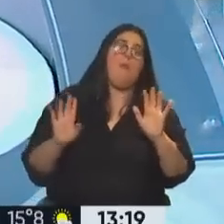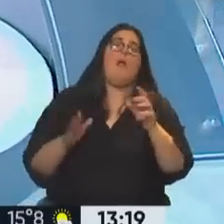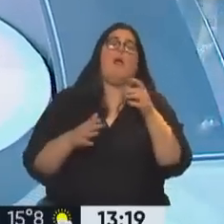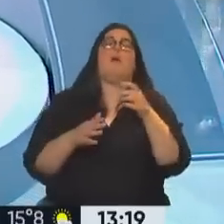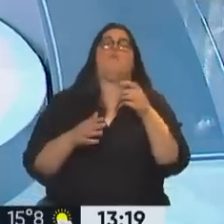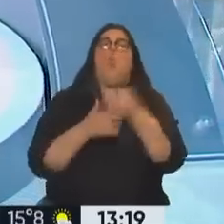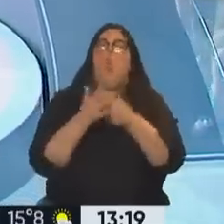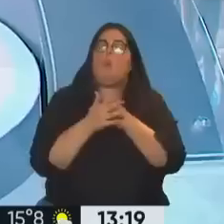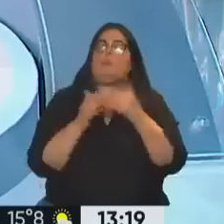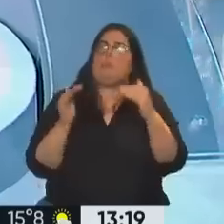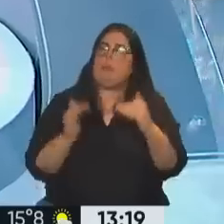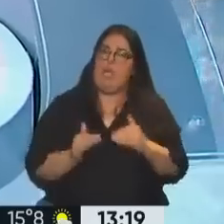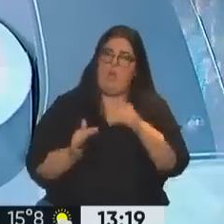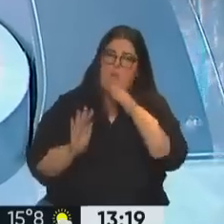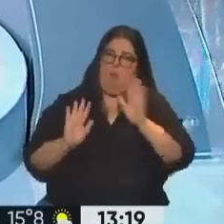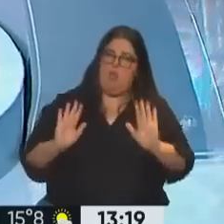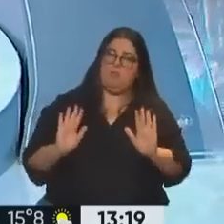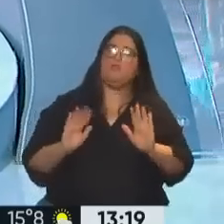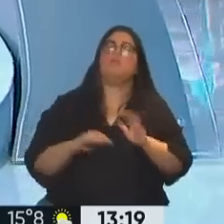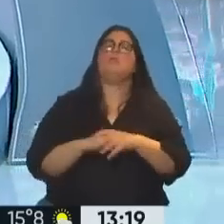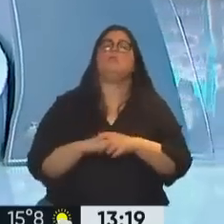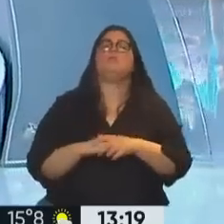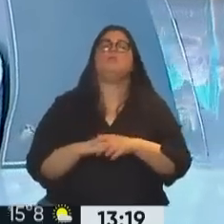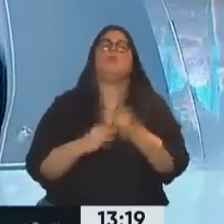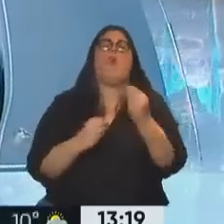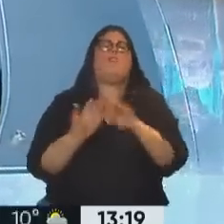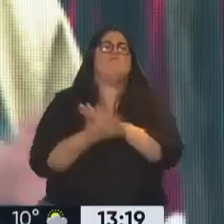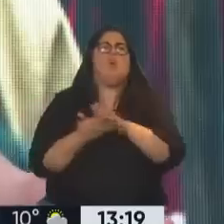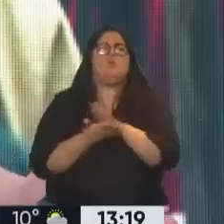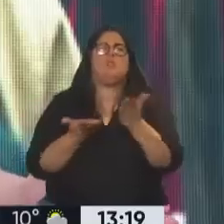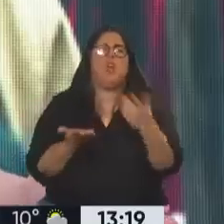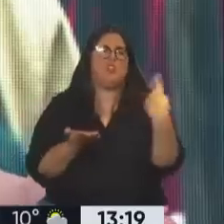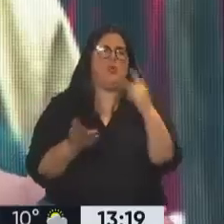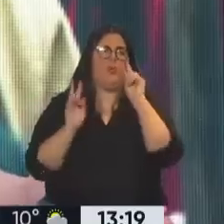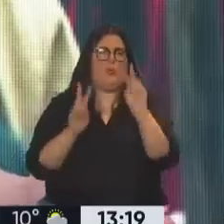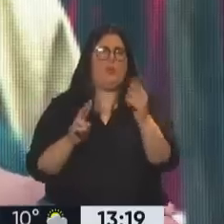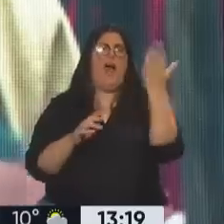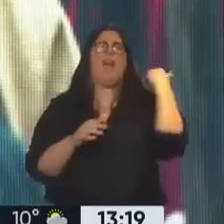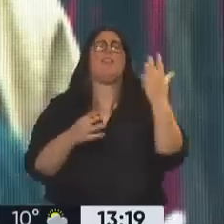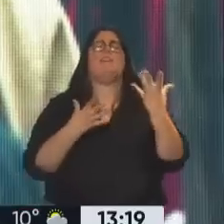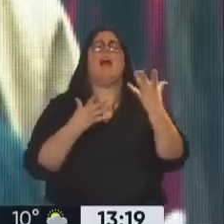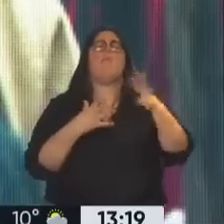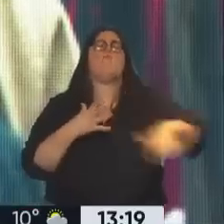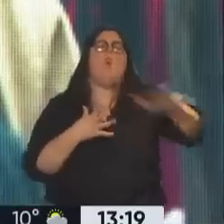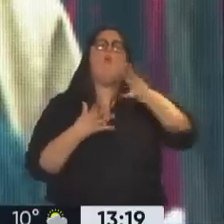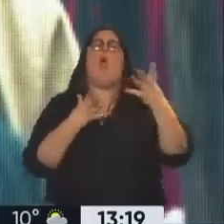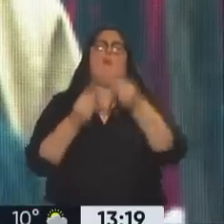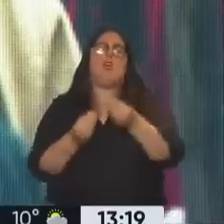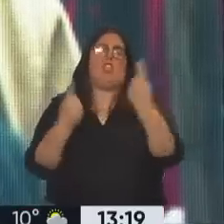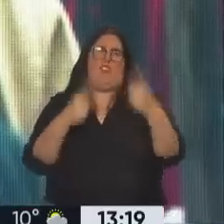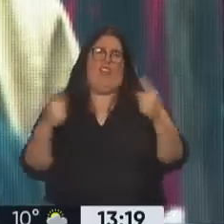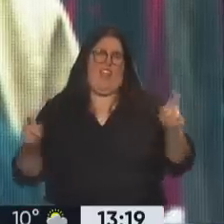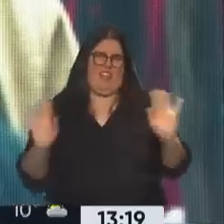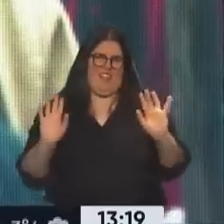¿cuál es la salida ahora? Porque vemos que el apoyo popular cambió, no es el mismo que en la primera década. Ahora hay una situación